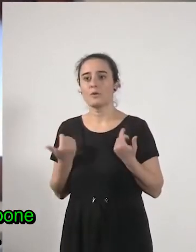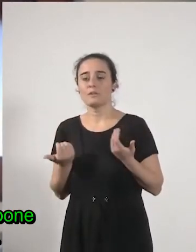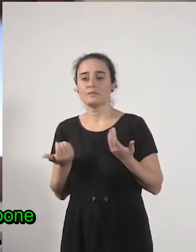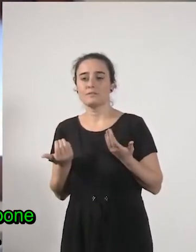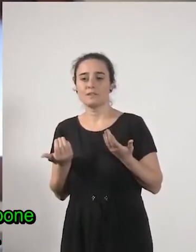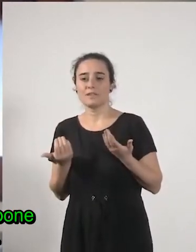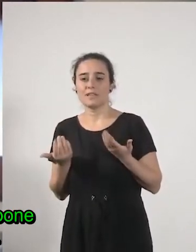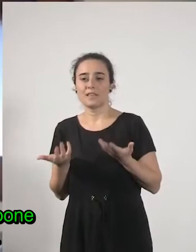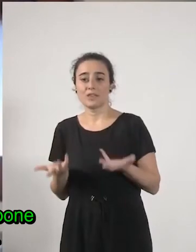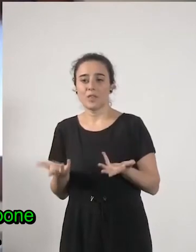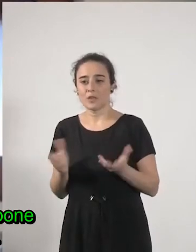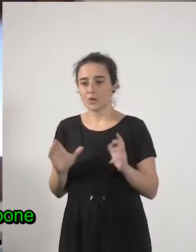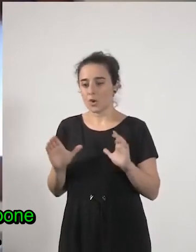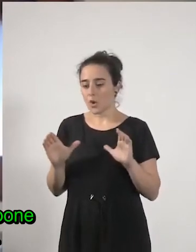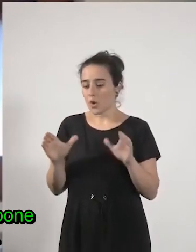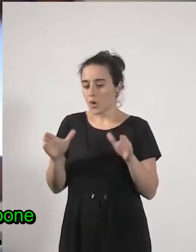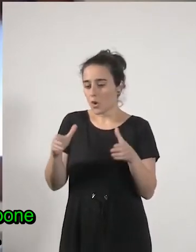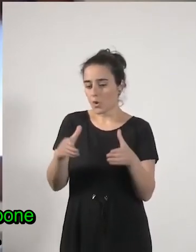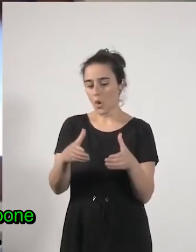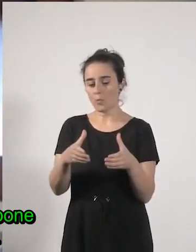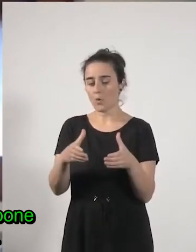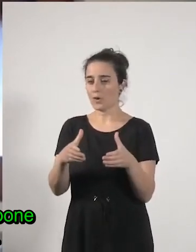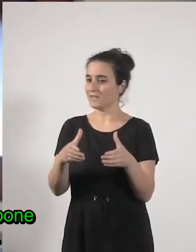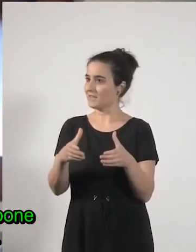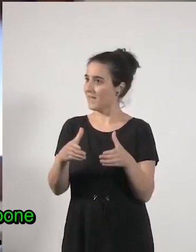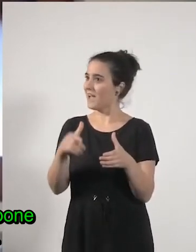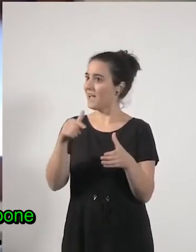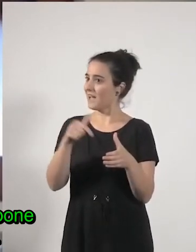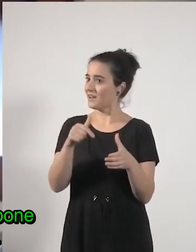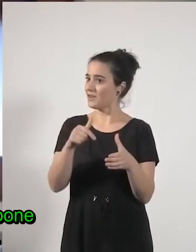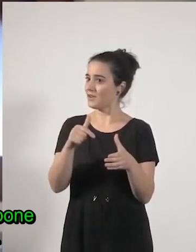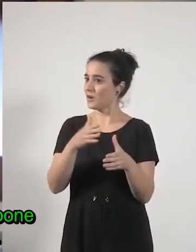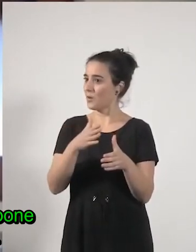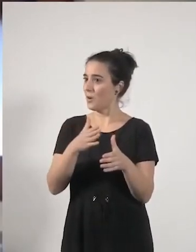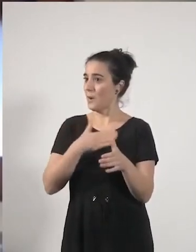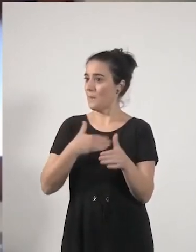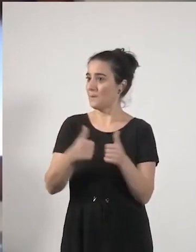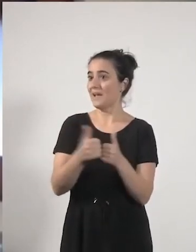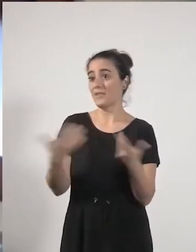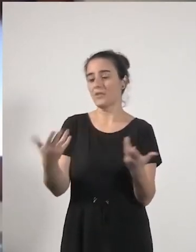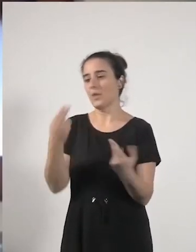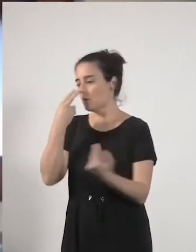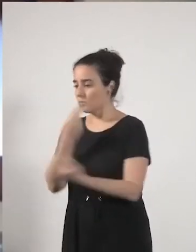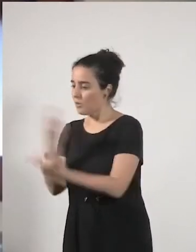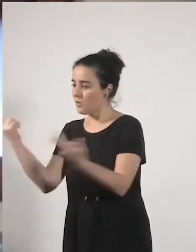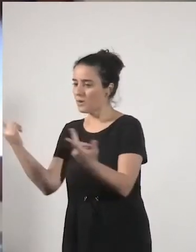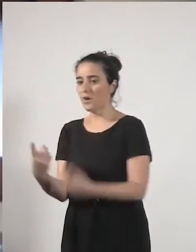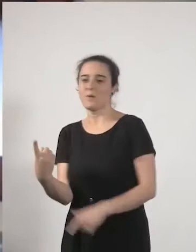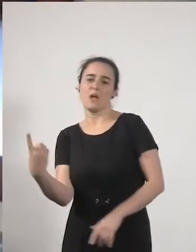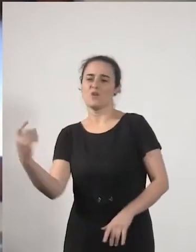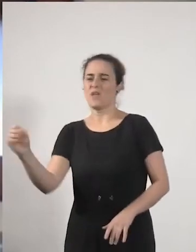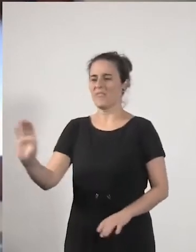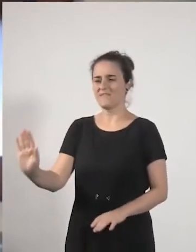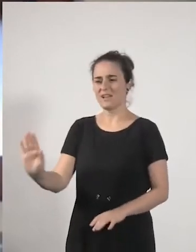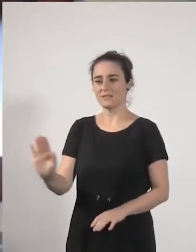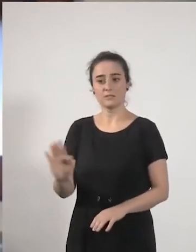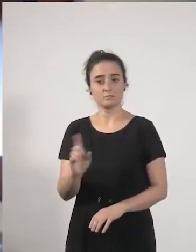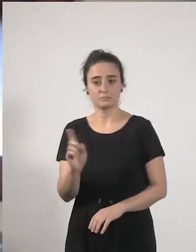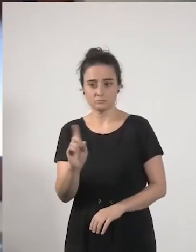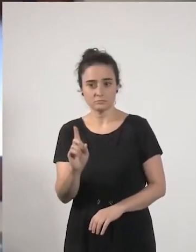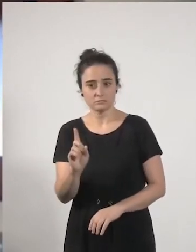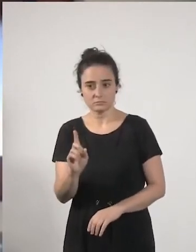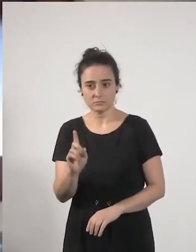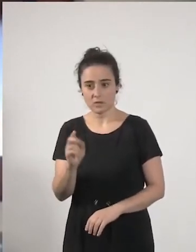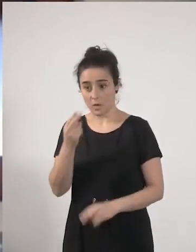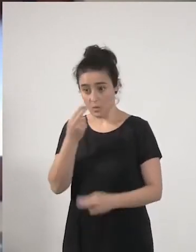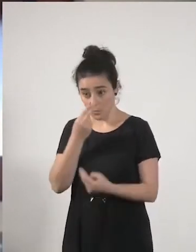comunitario se impone y y lo público es menos necesario para nada o sea lo público es absolutamente